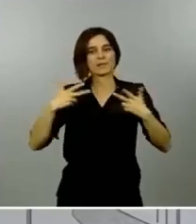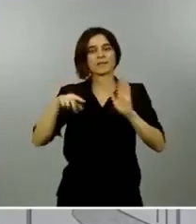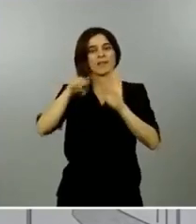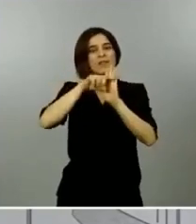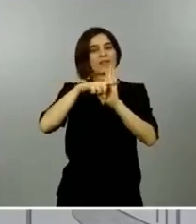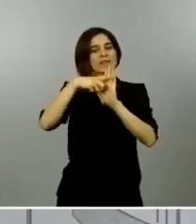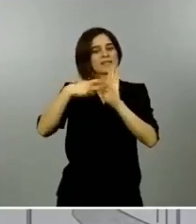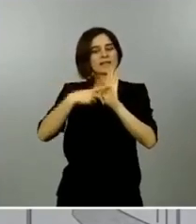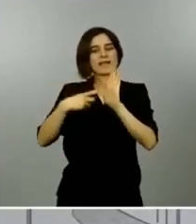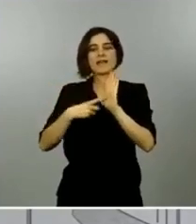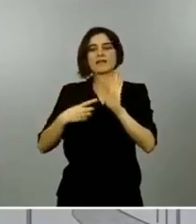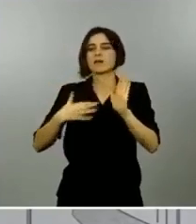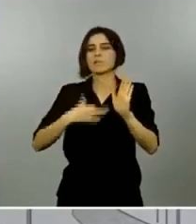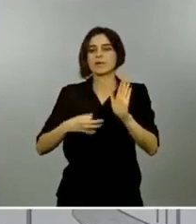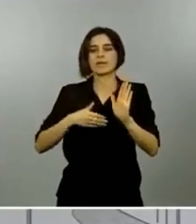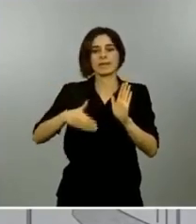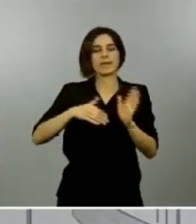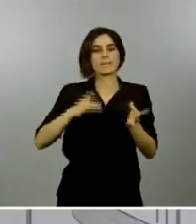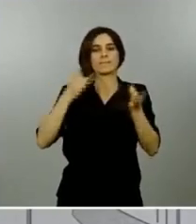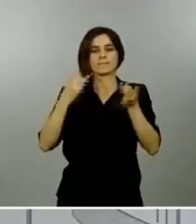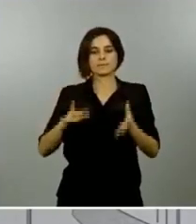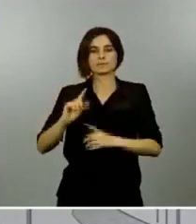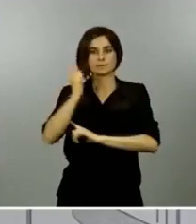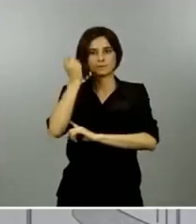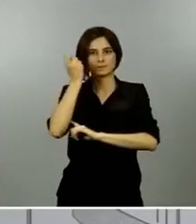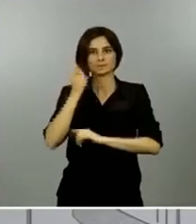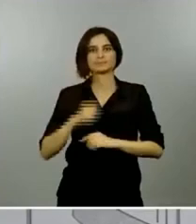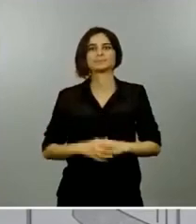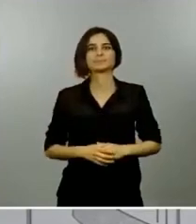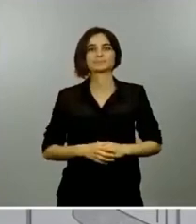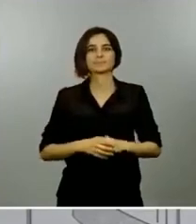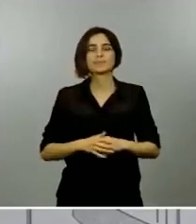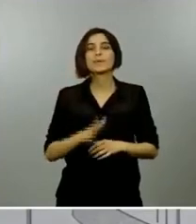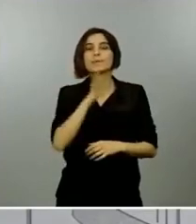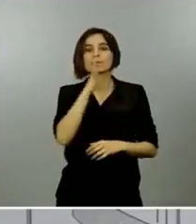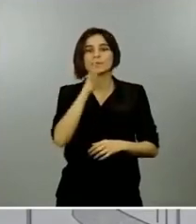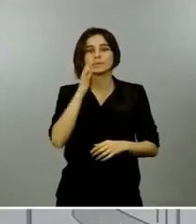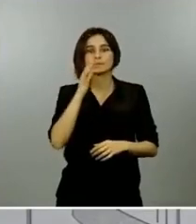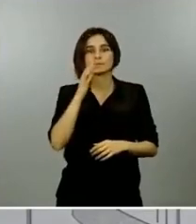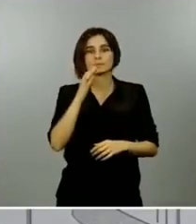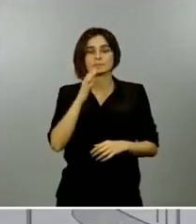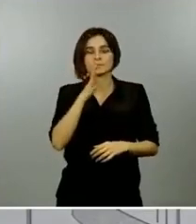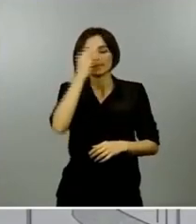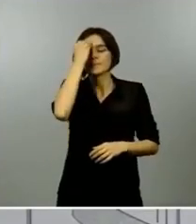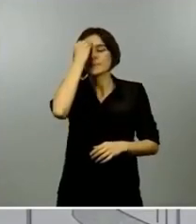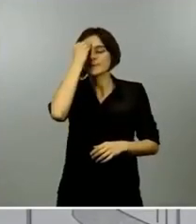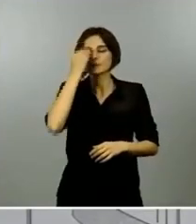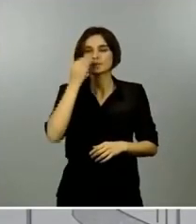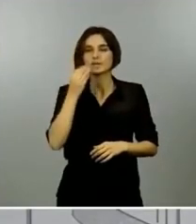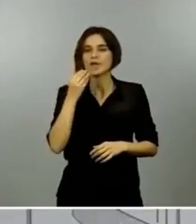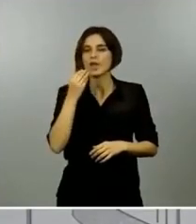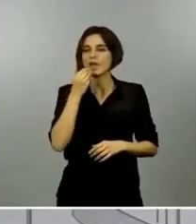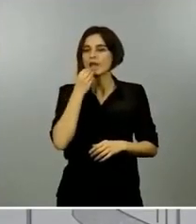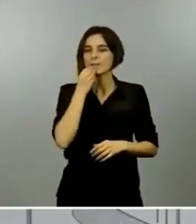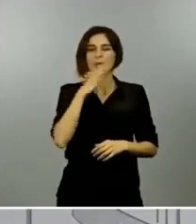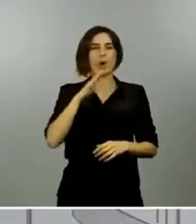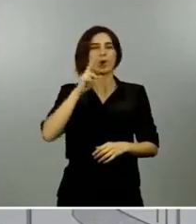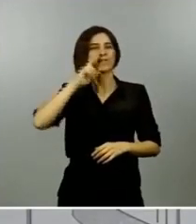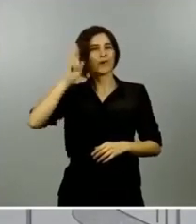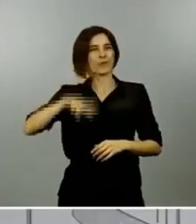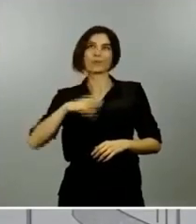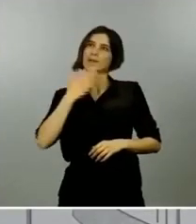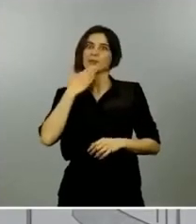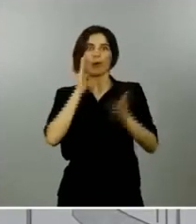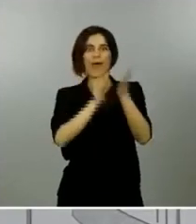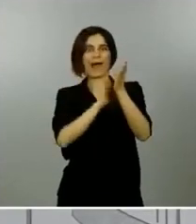breve espacio de tiempo y por tanto creo que ese aplauso el mejor aplauso que podemos dar hoy y a partir de